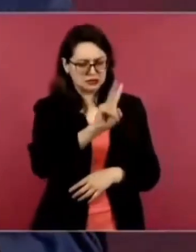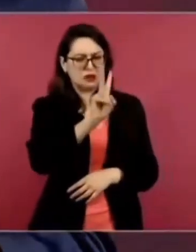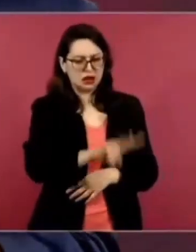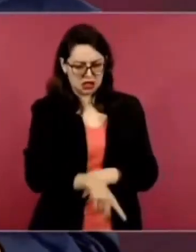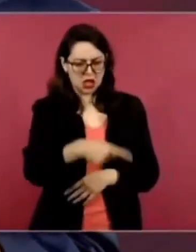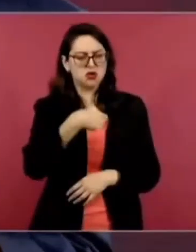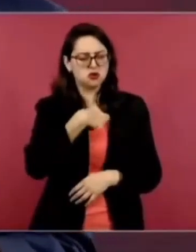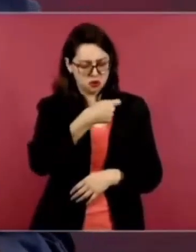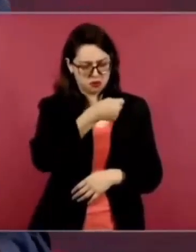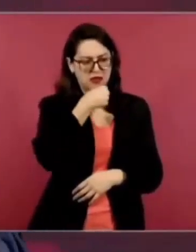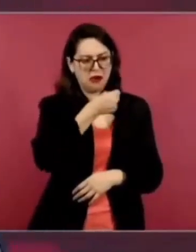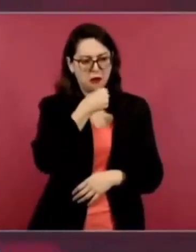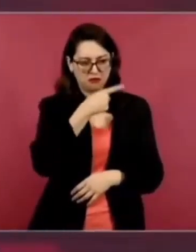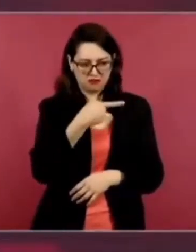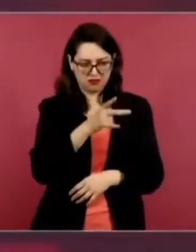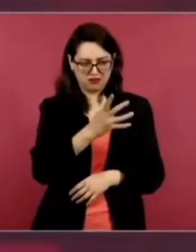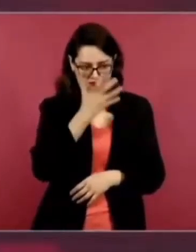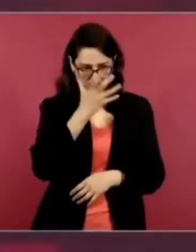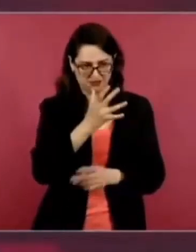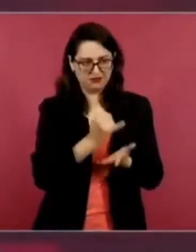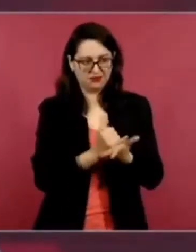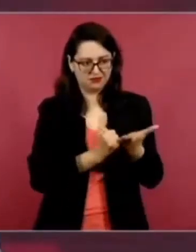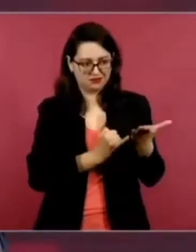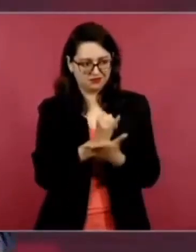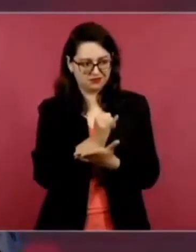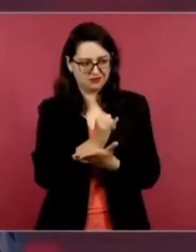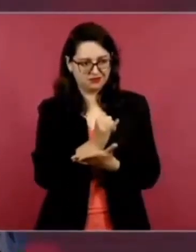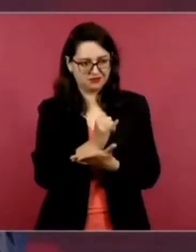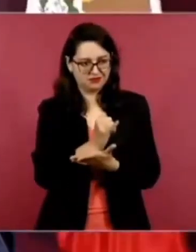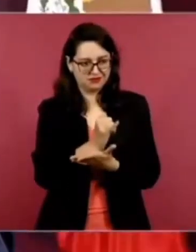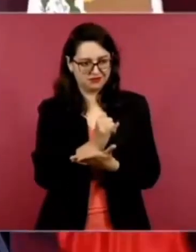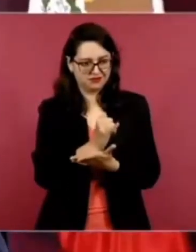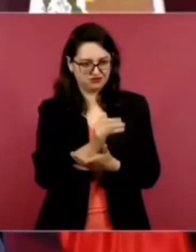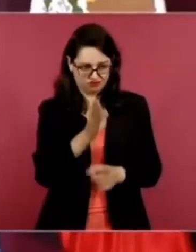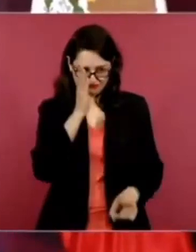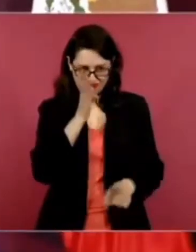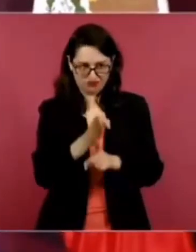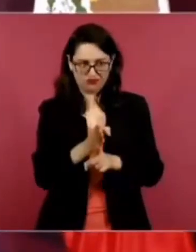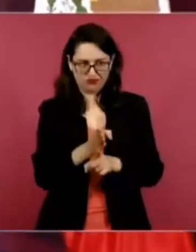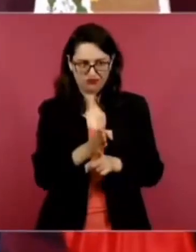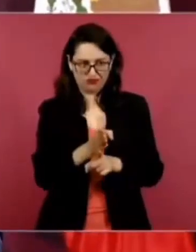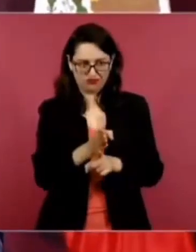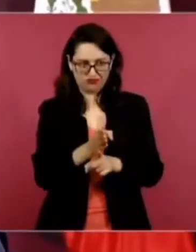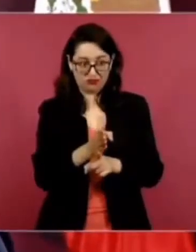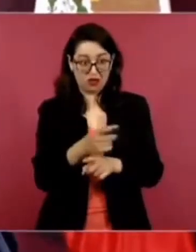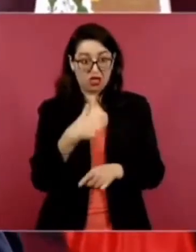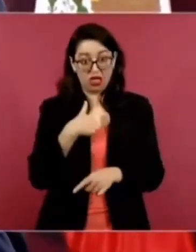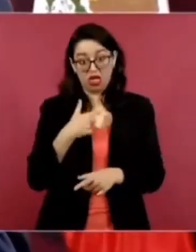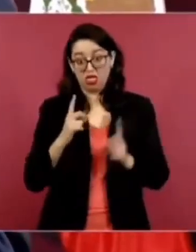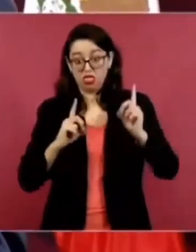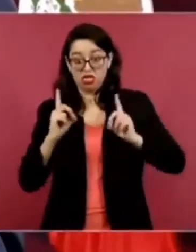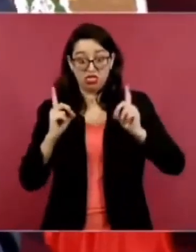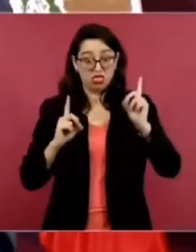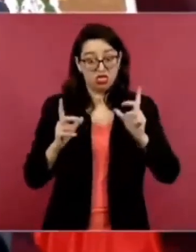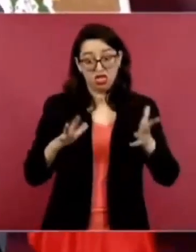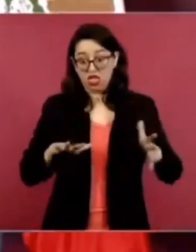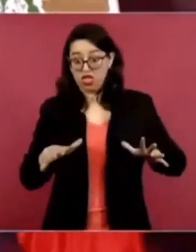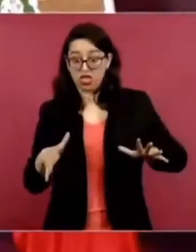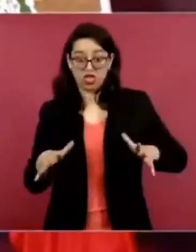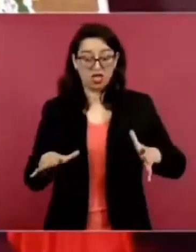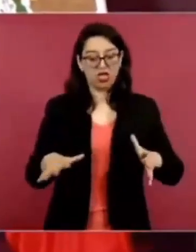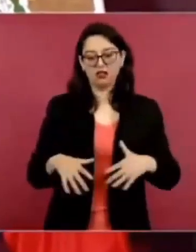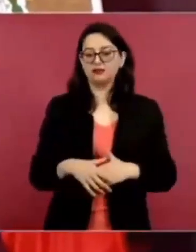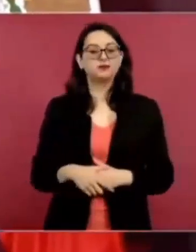O sea, este... ¿Qué es distinto? Además, lo de eso de